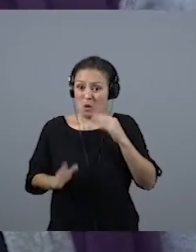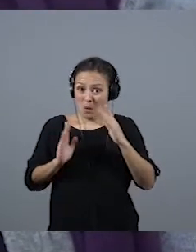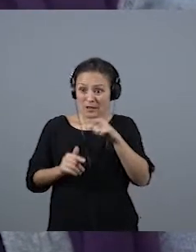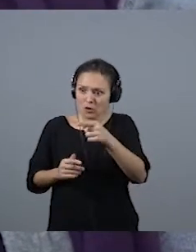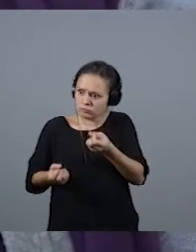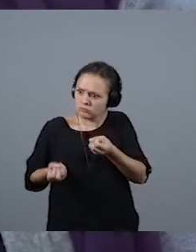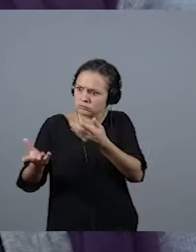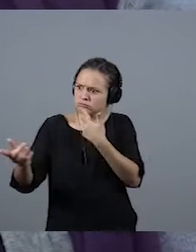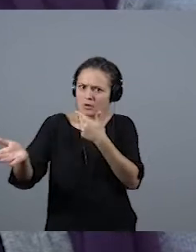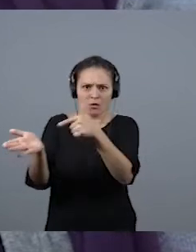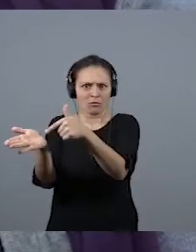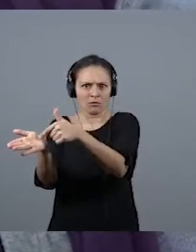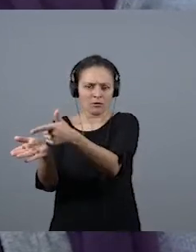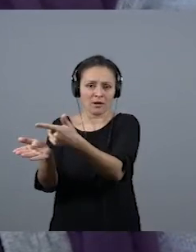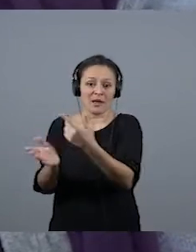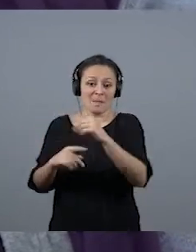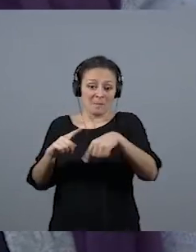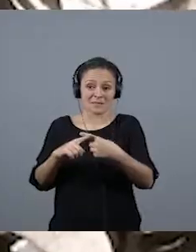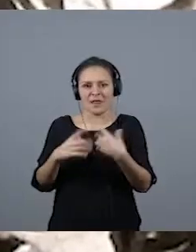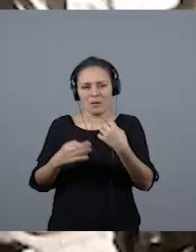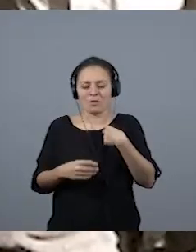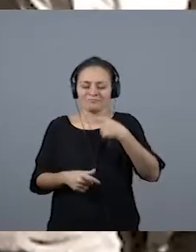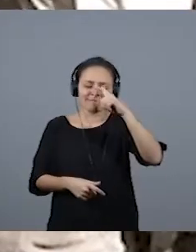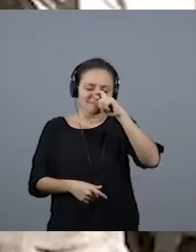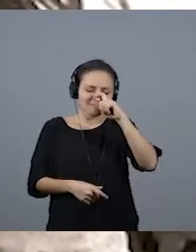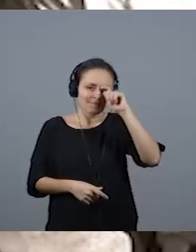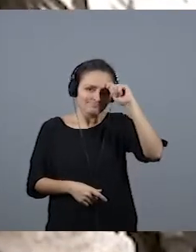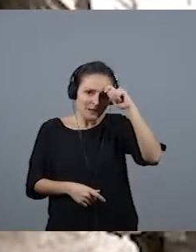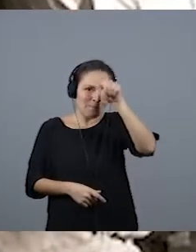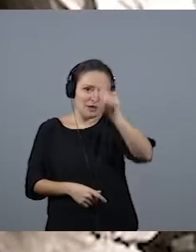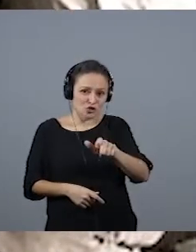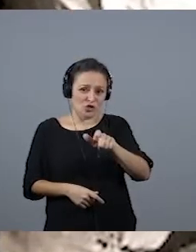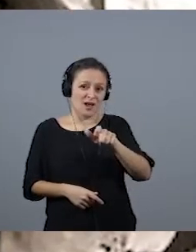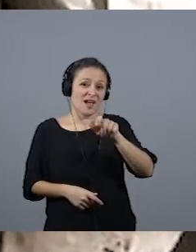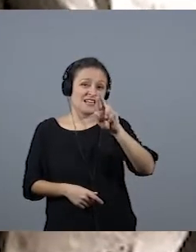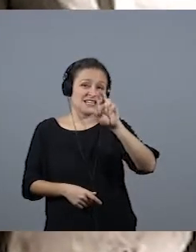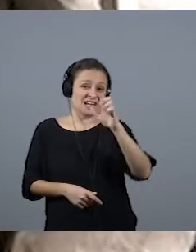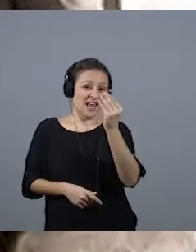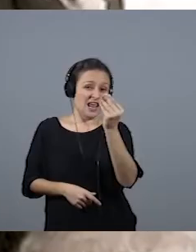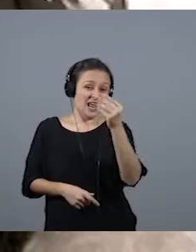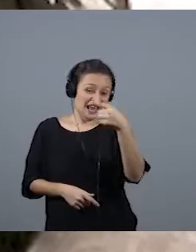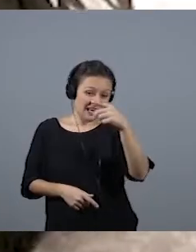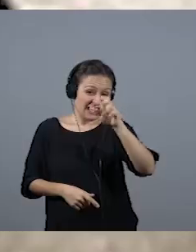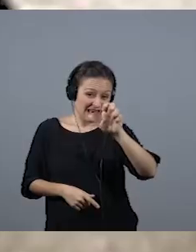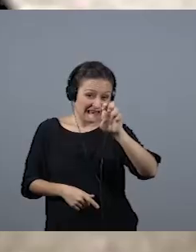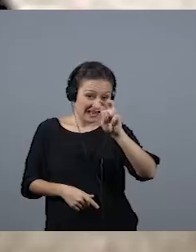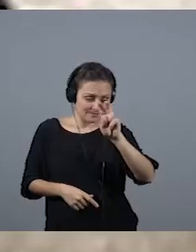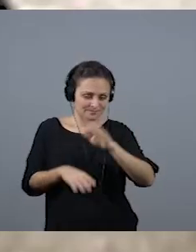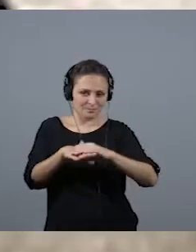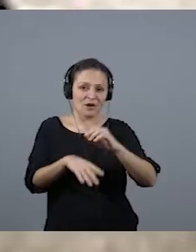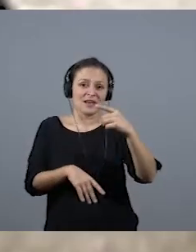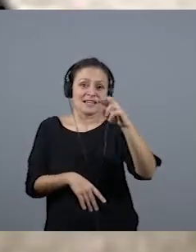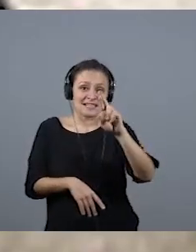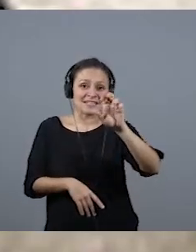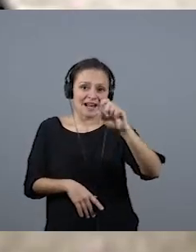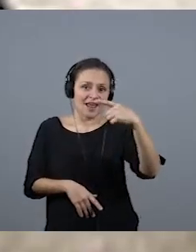injusto si yo no recordara a una persona ya fallecida, a Joaquín Martínez González del Reguero, más conocido como Reguero, periodista deportivo